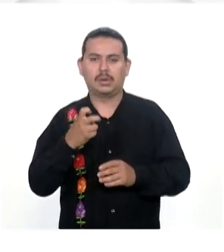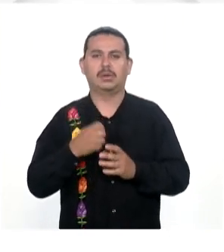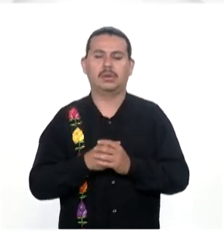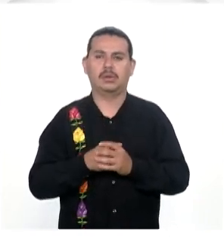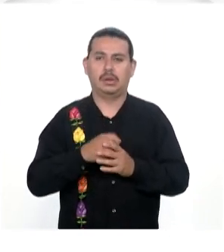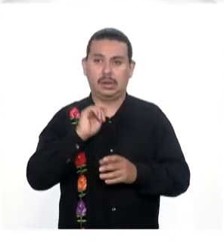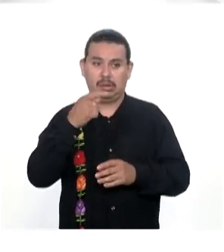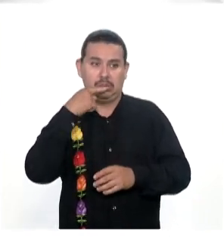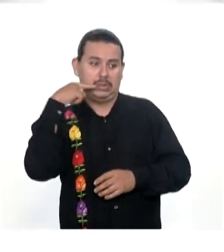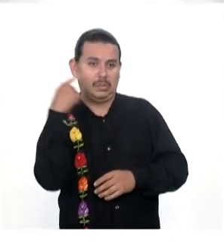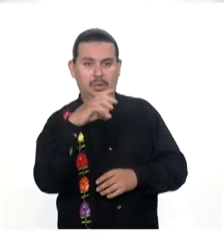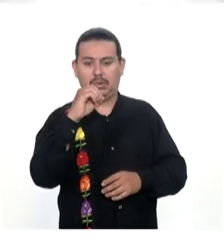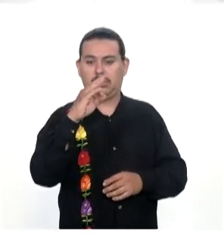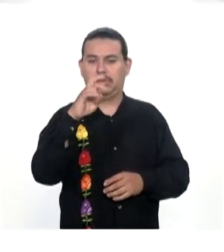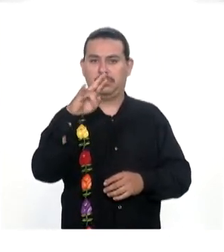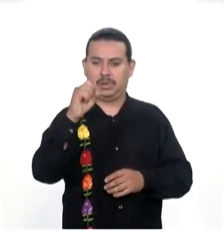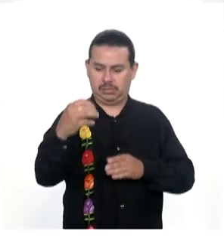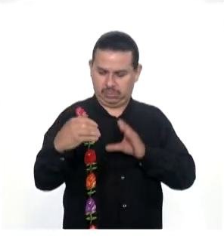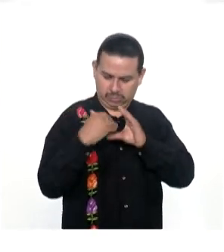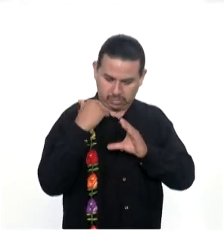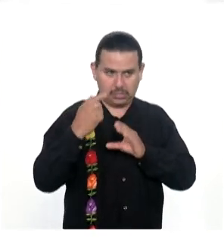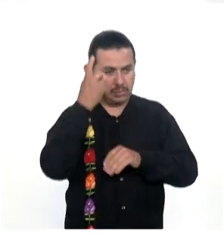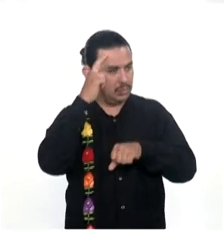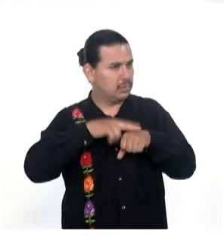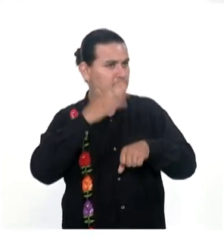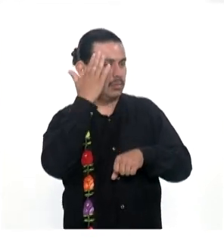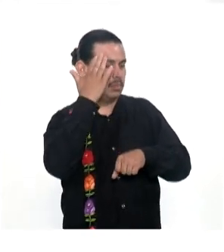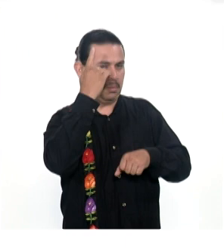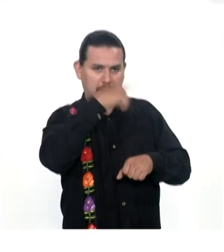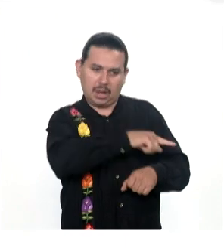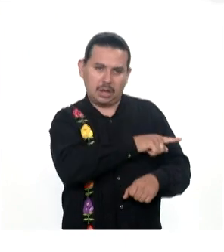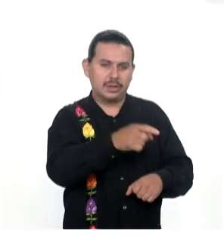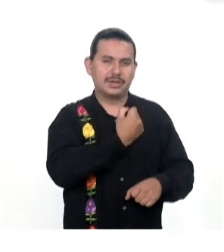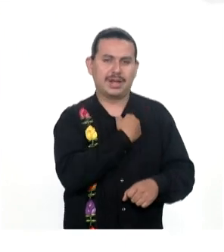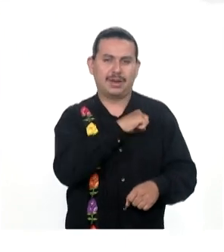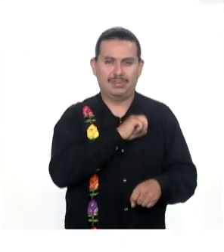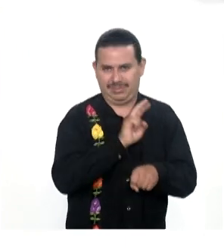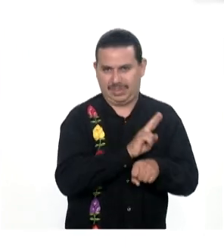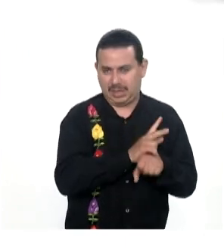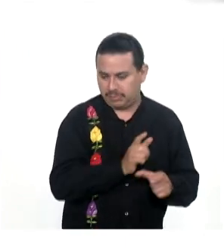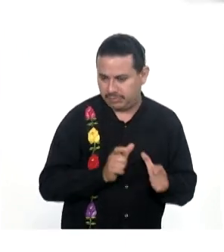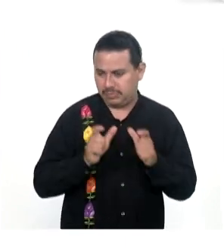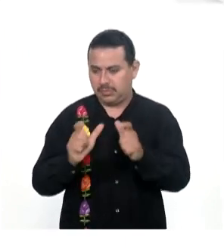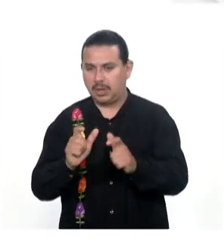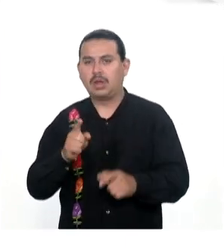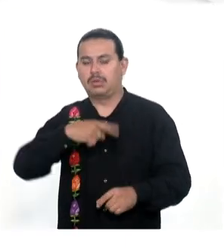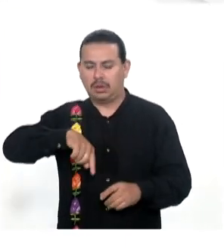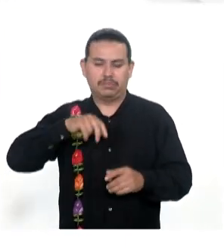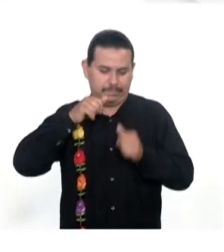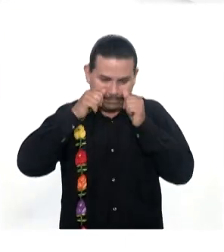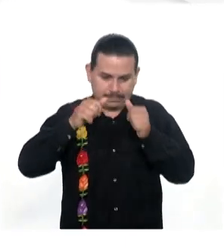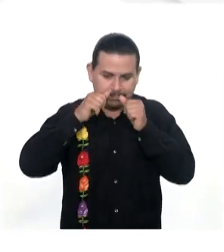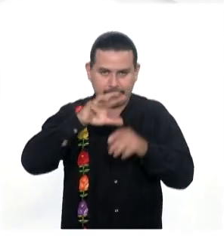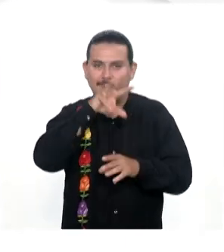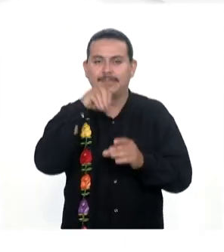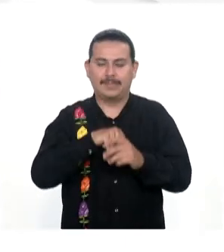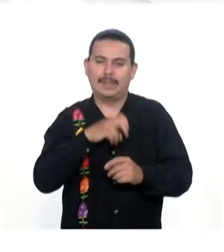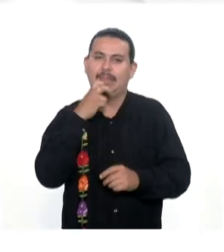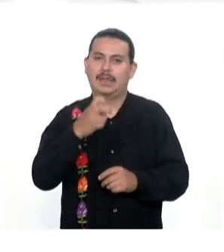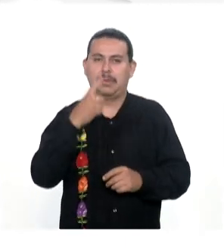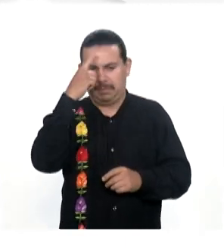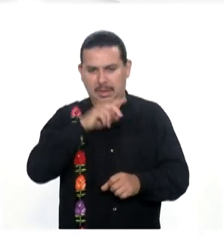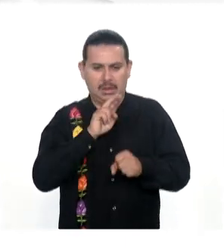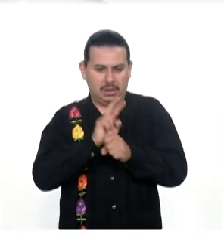Esta queja Hacia La dirección De regulación Y fomento Sanitario Y nosotros Le damos Seguimiento Que